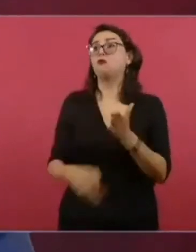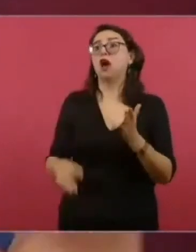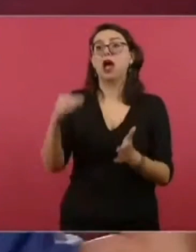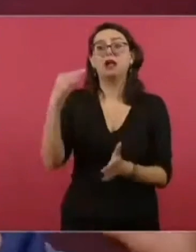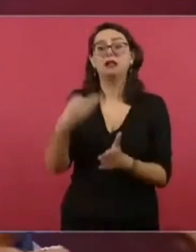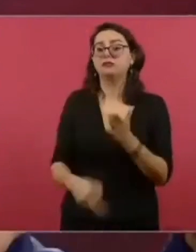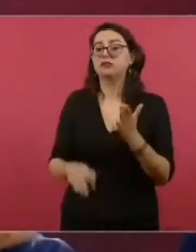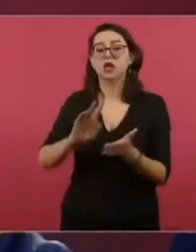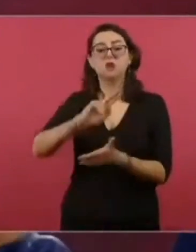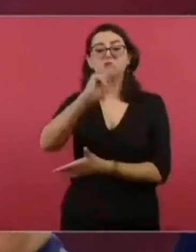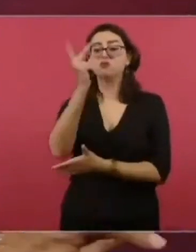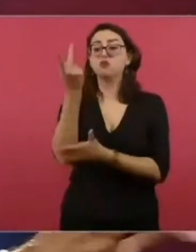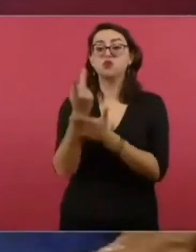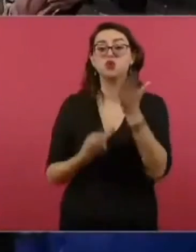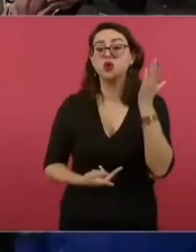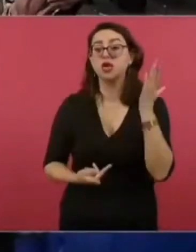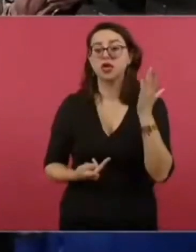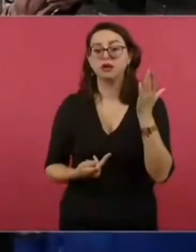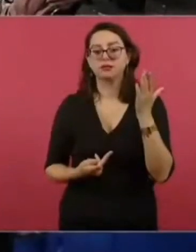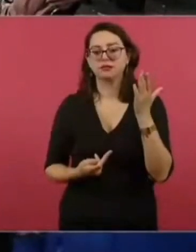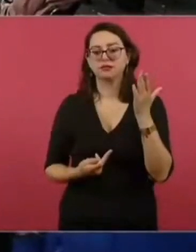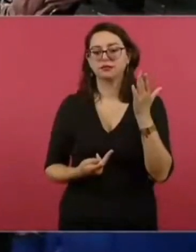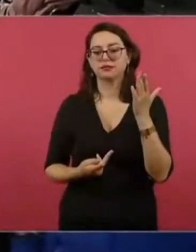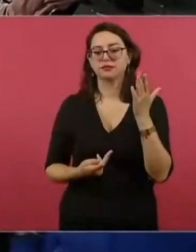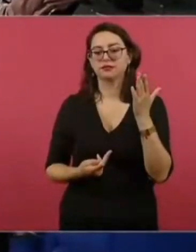porque ese es el discurso